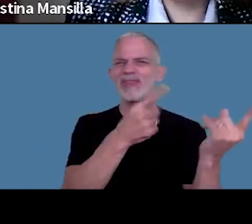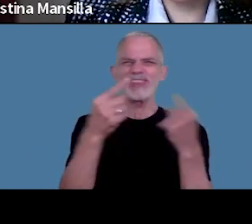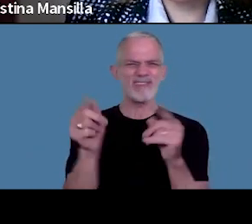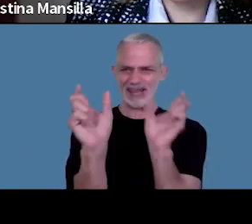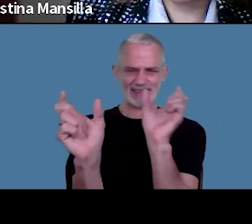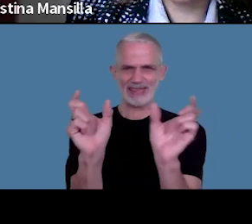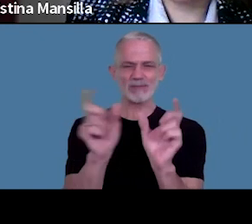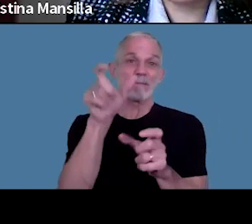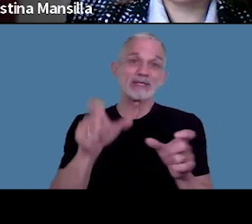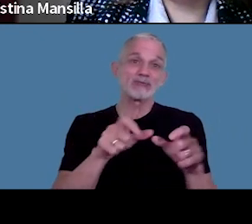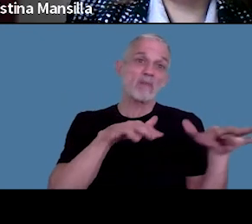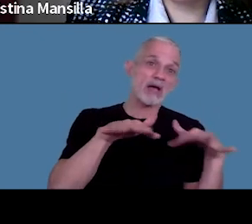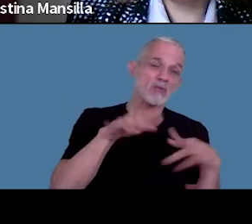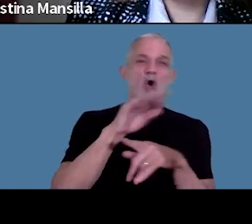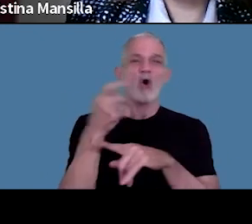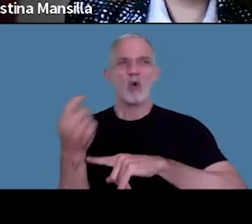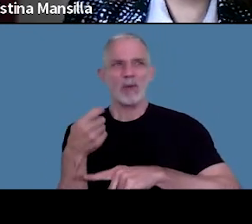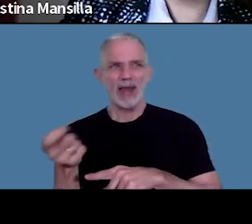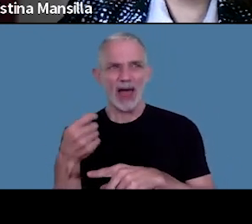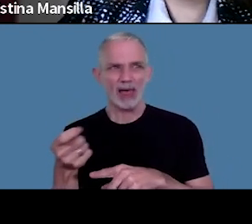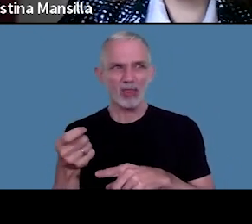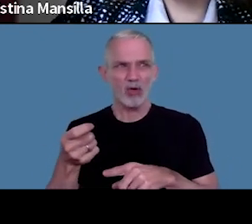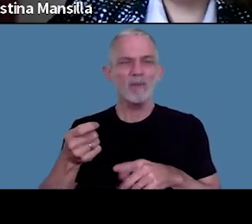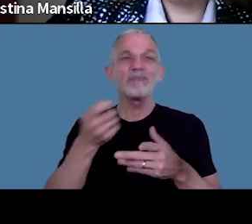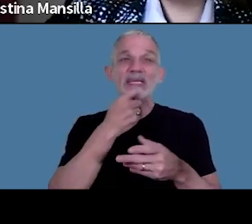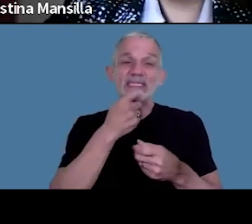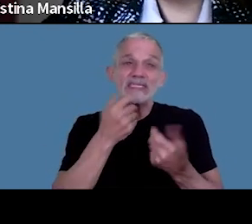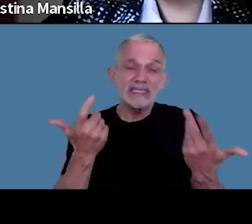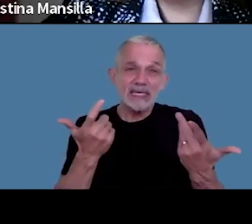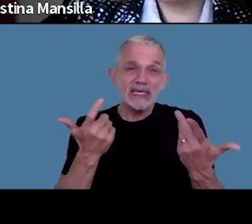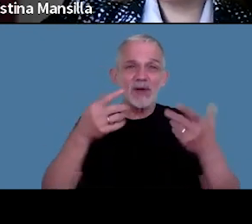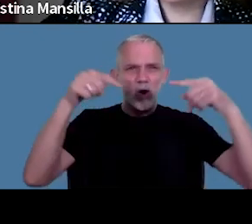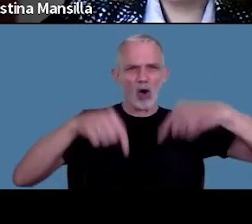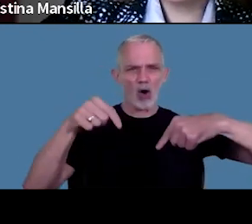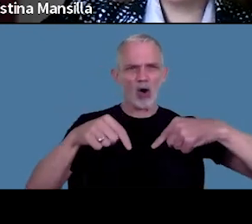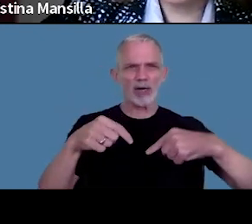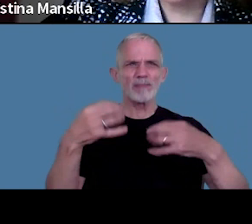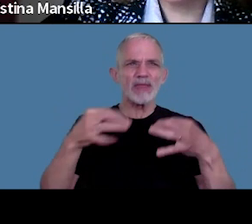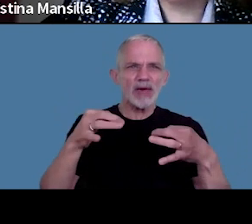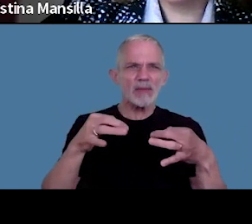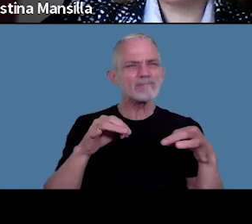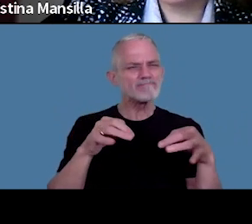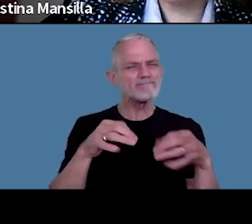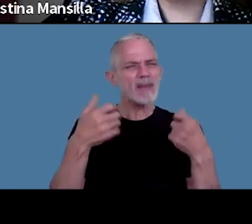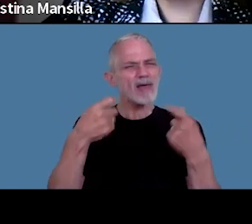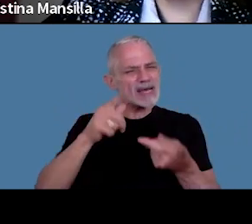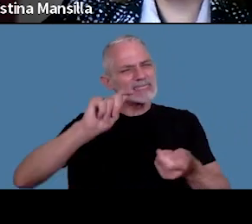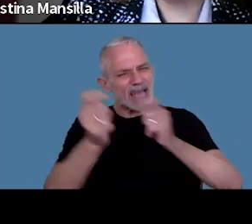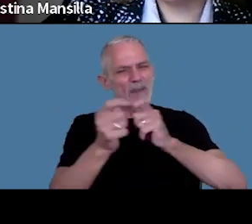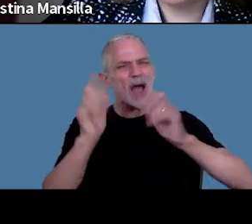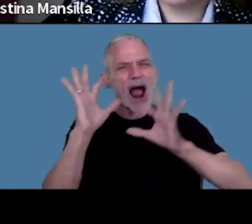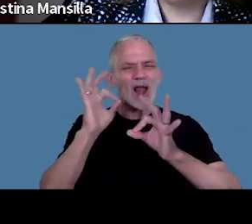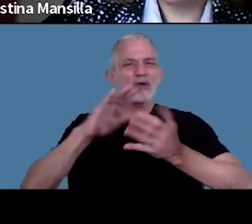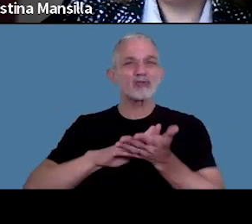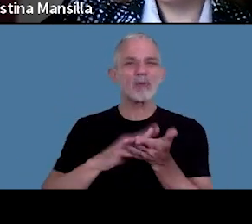es activo o jubilado y cuando hoy corresponda realizar alguna modificación a la